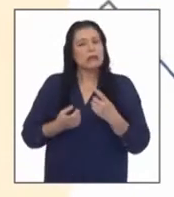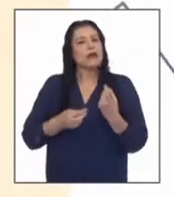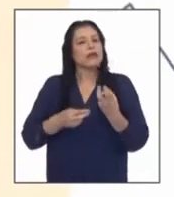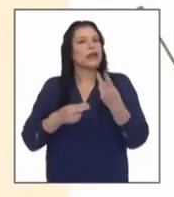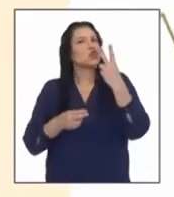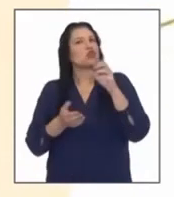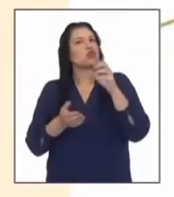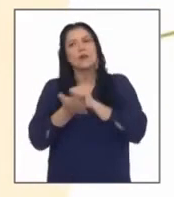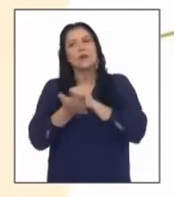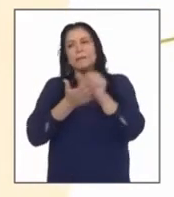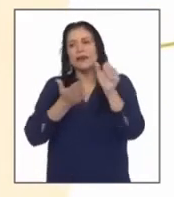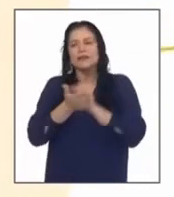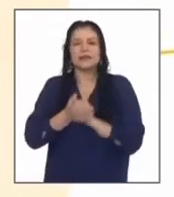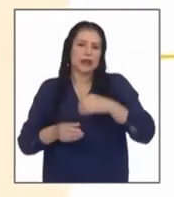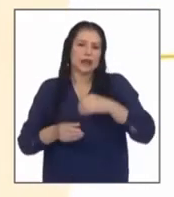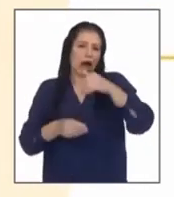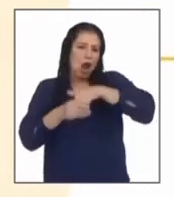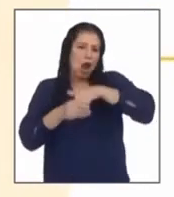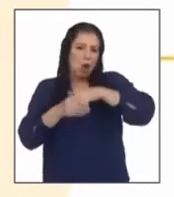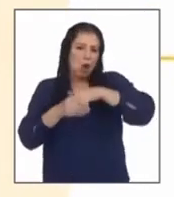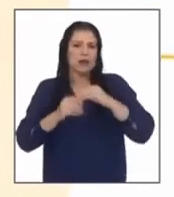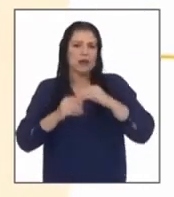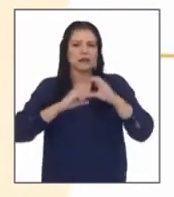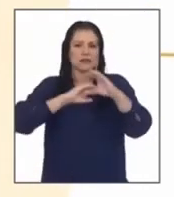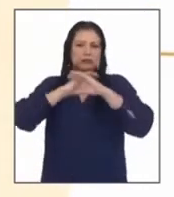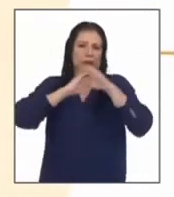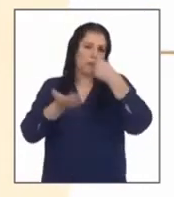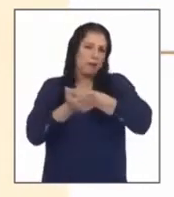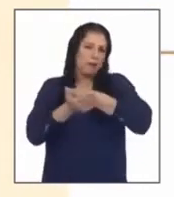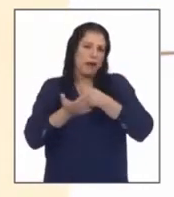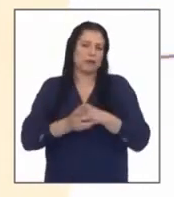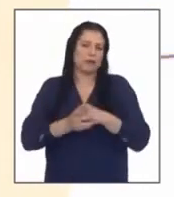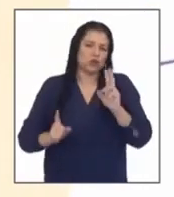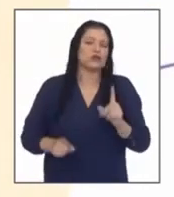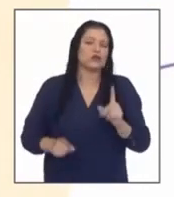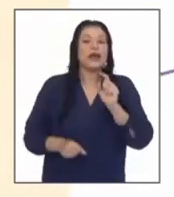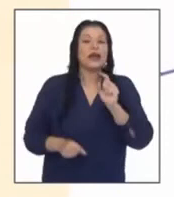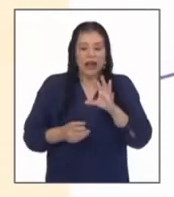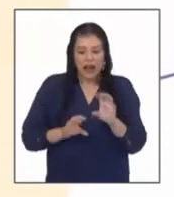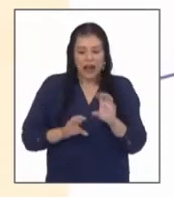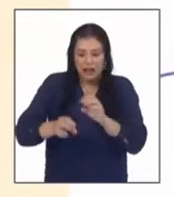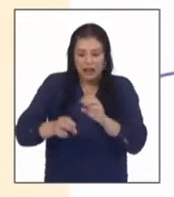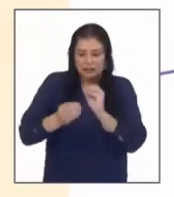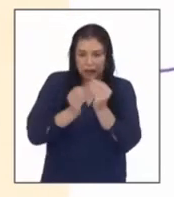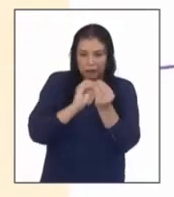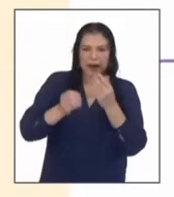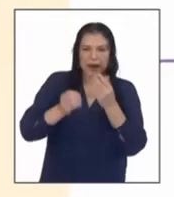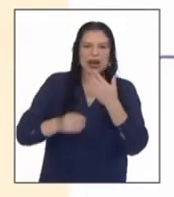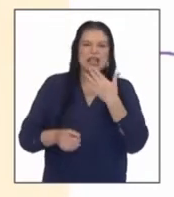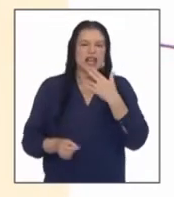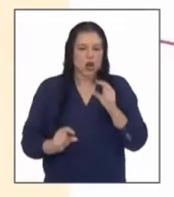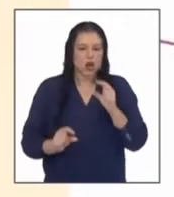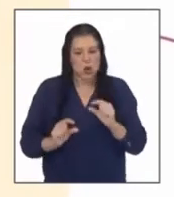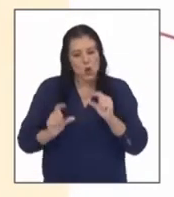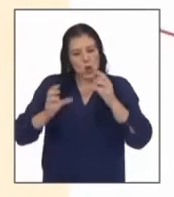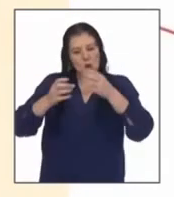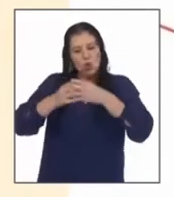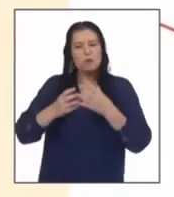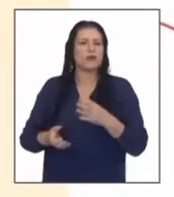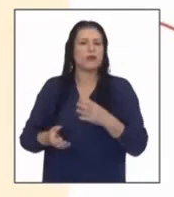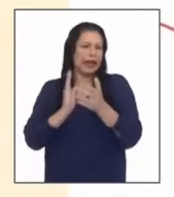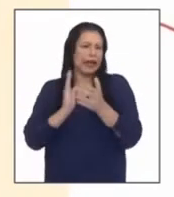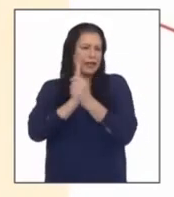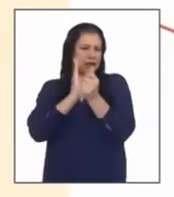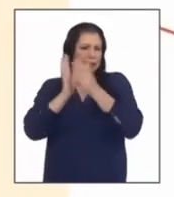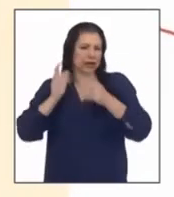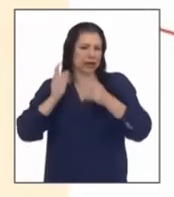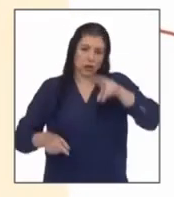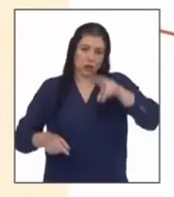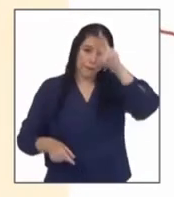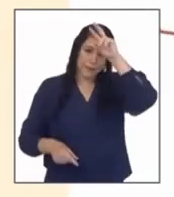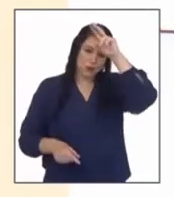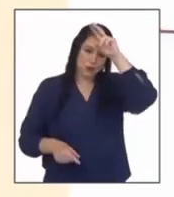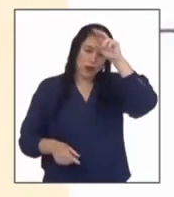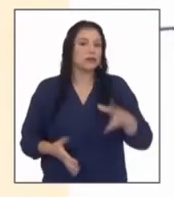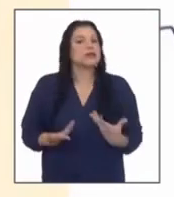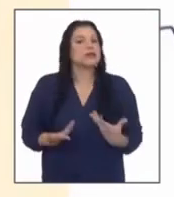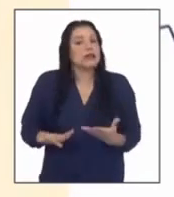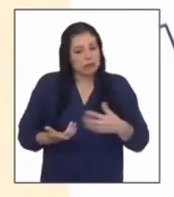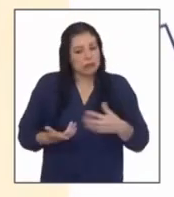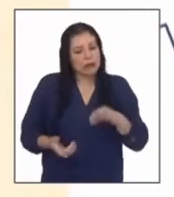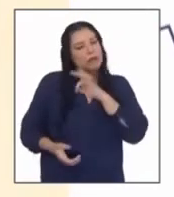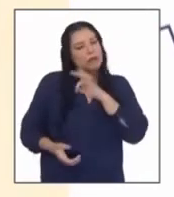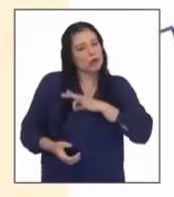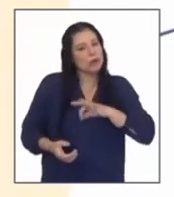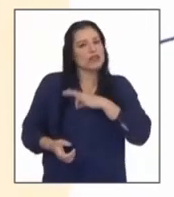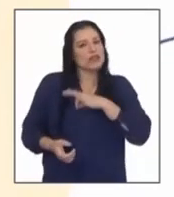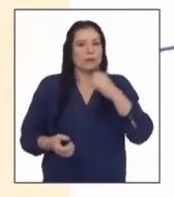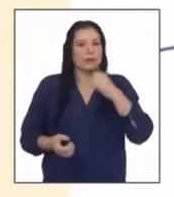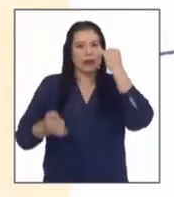en dos meses al ahorrar en transporte público convencional la fabricación estará en manos de un gremio de ensambladores peruanos que serán favorecidos